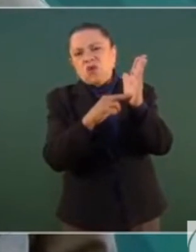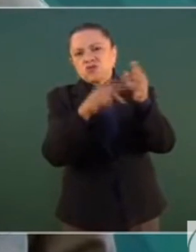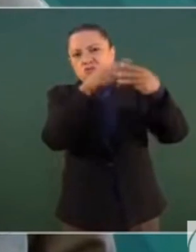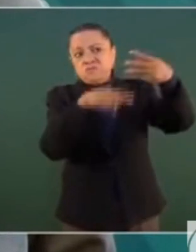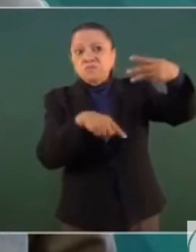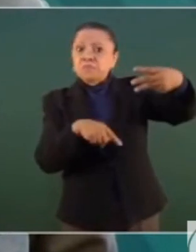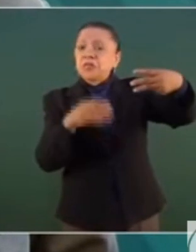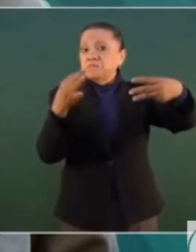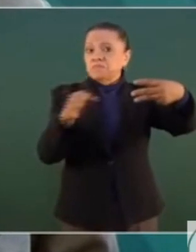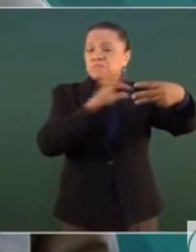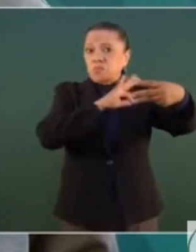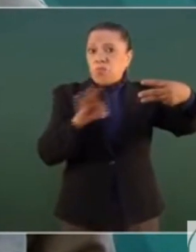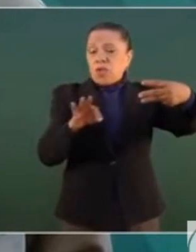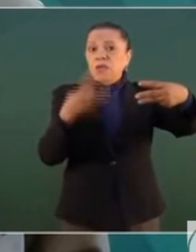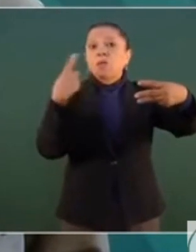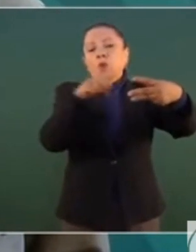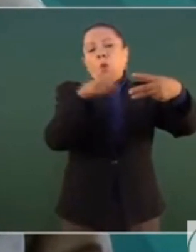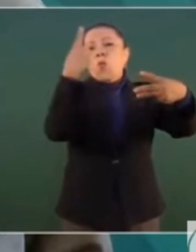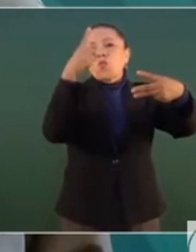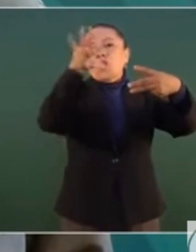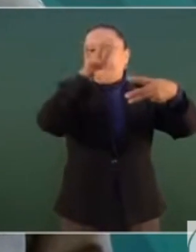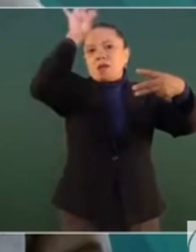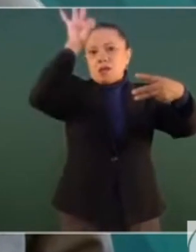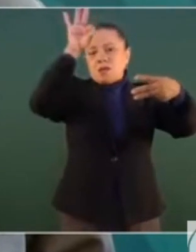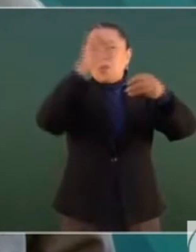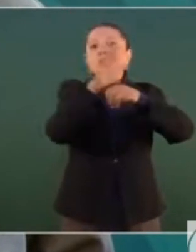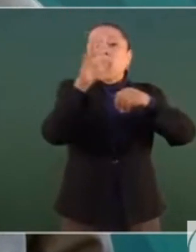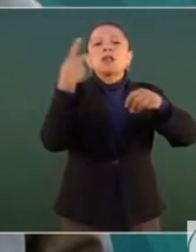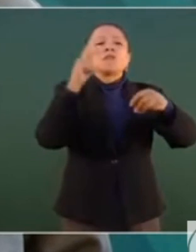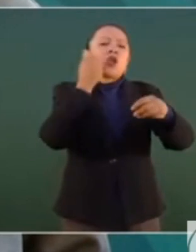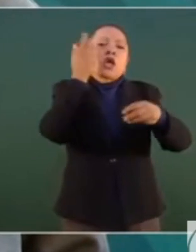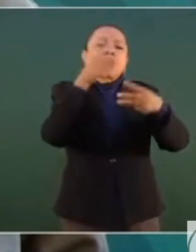pueden reunirlos pero queremos que estén las tres.